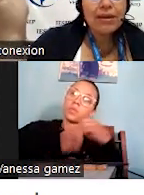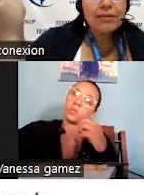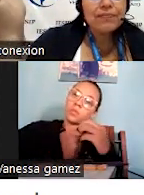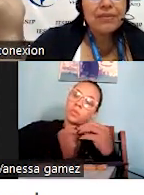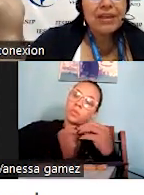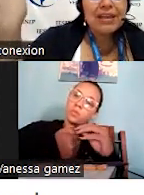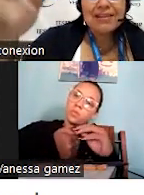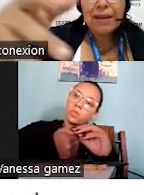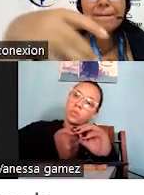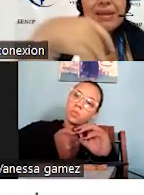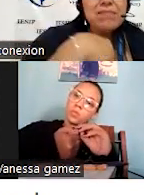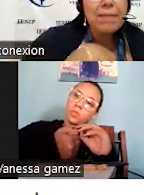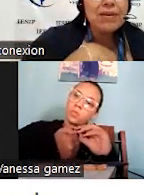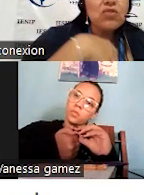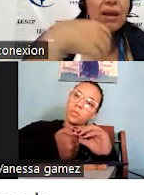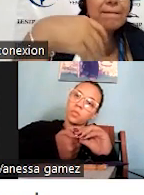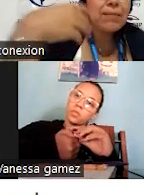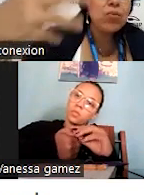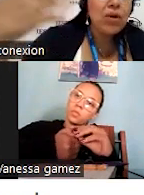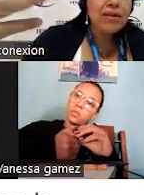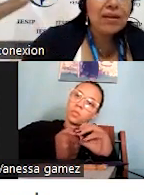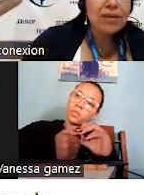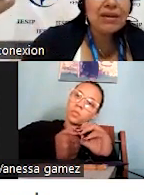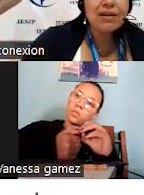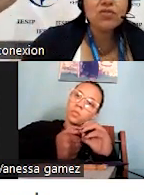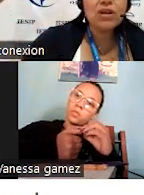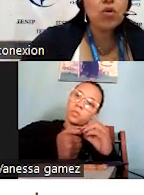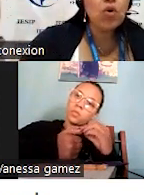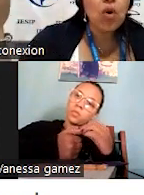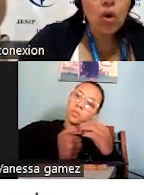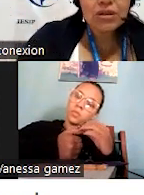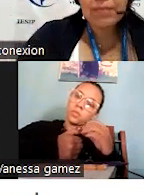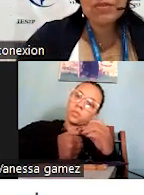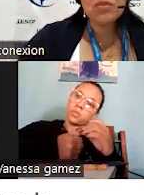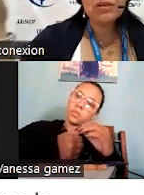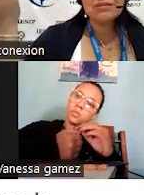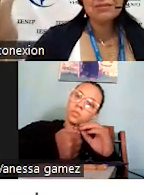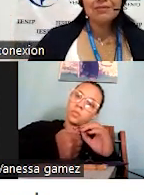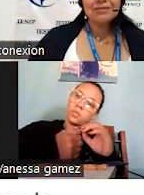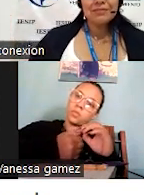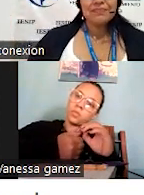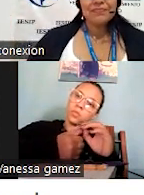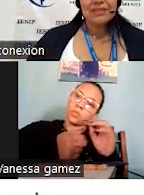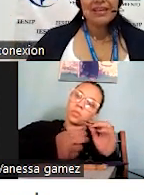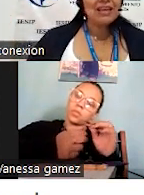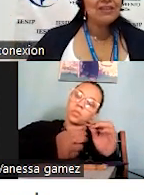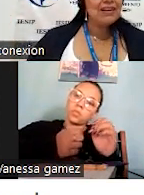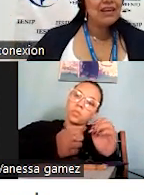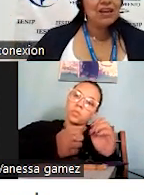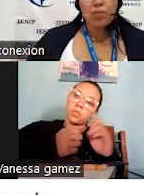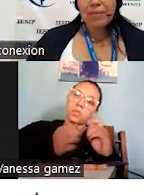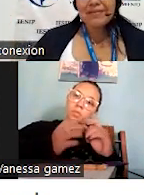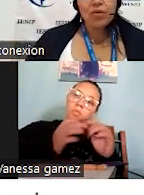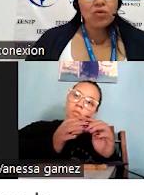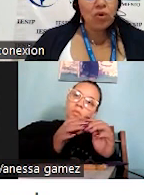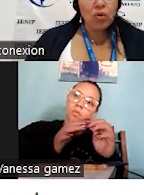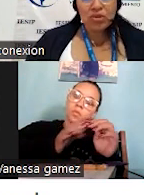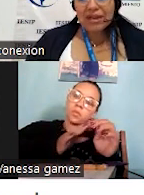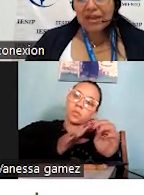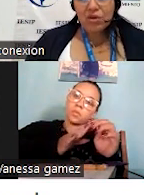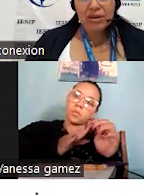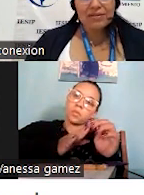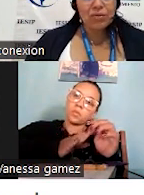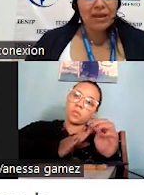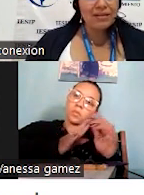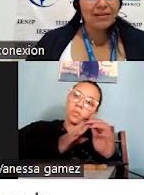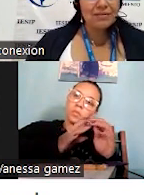un inmueble, y esas mismas personas me pueden a mí relacionar con otras personas. Y es que, y eso pasa con los